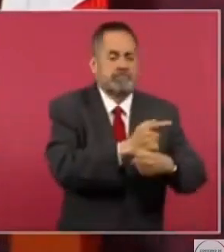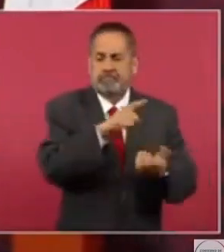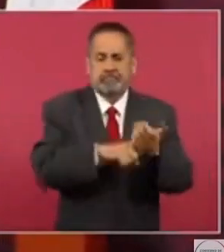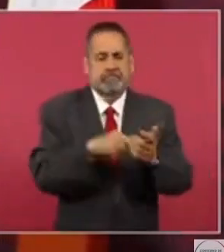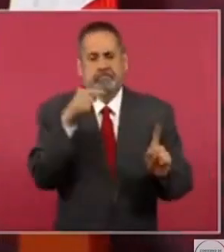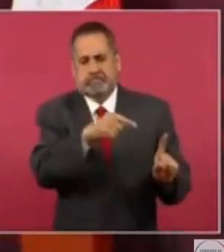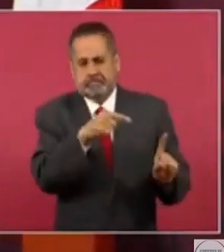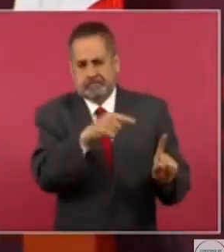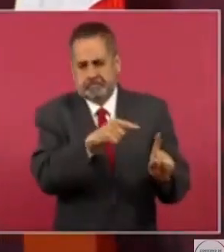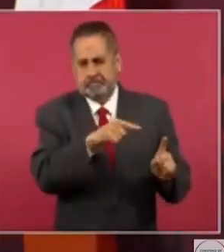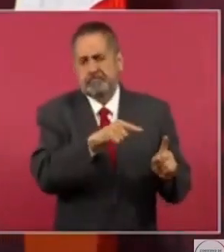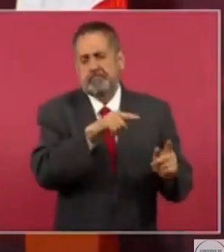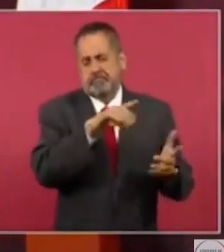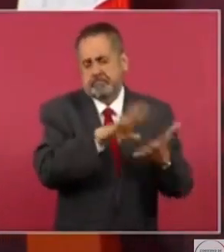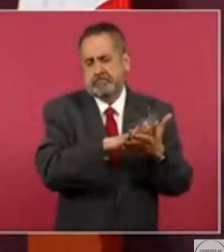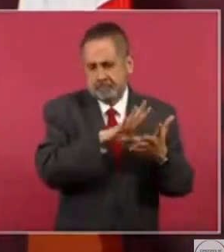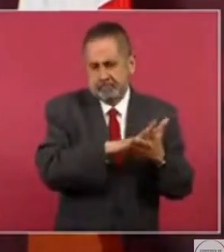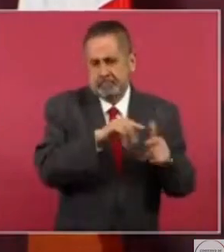pasa el tiempo,